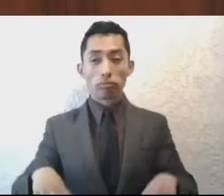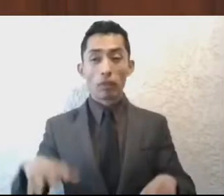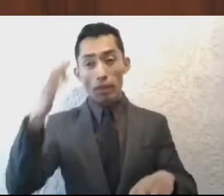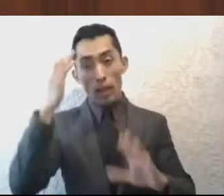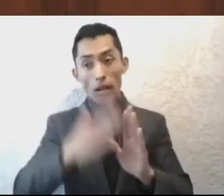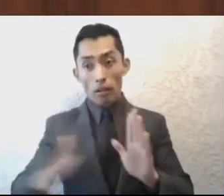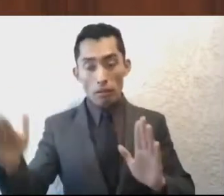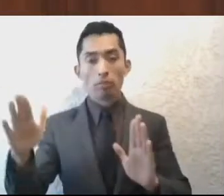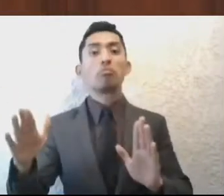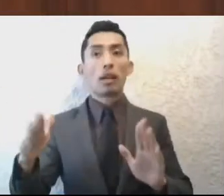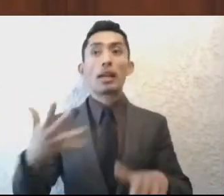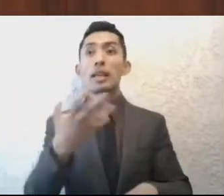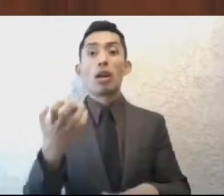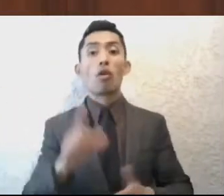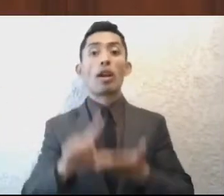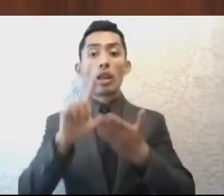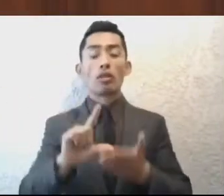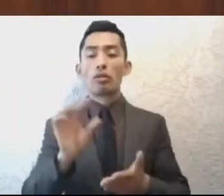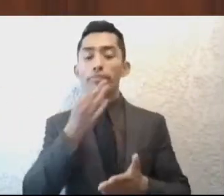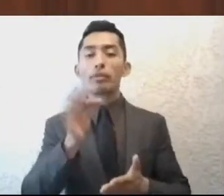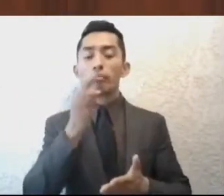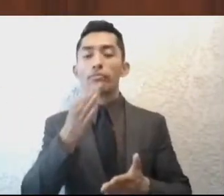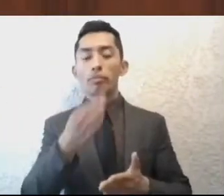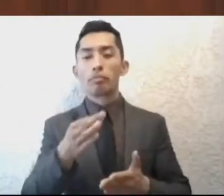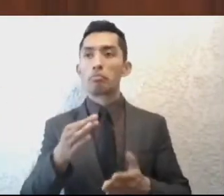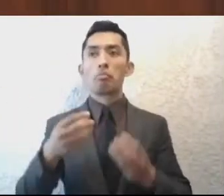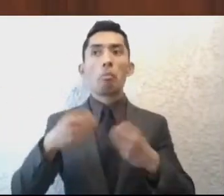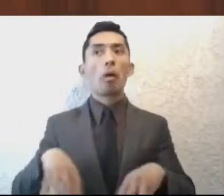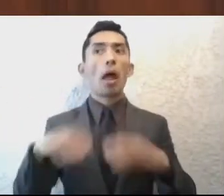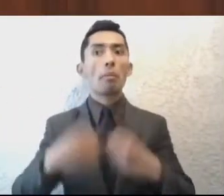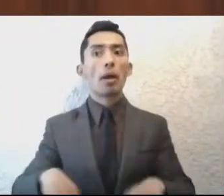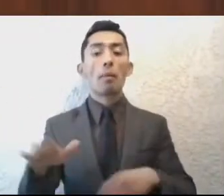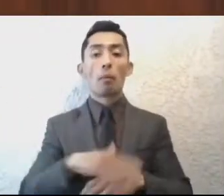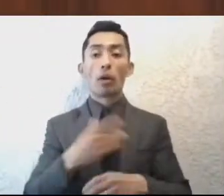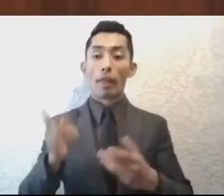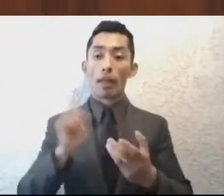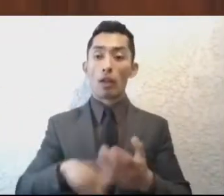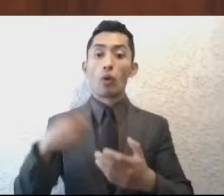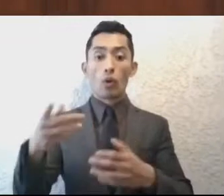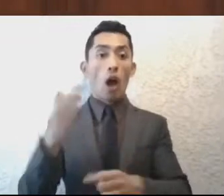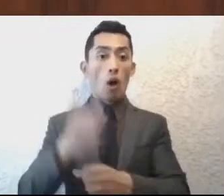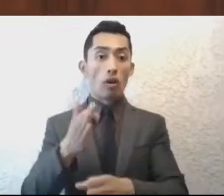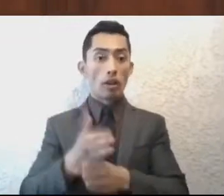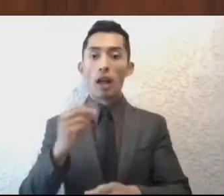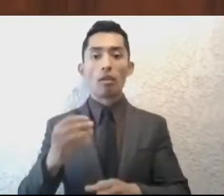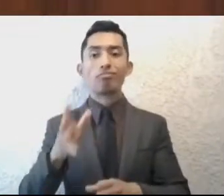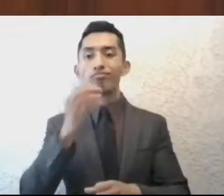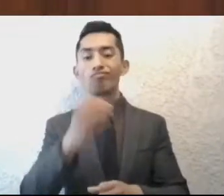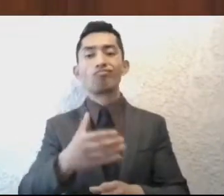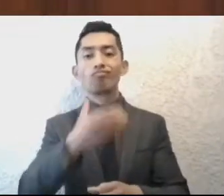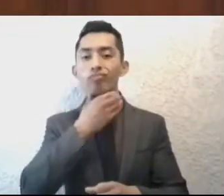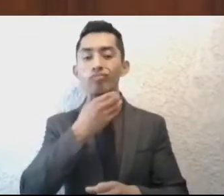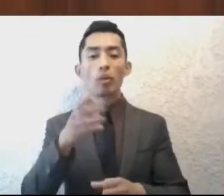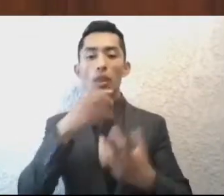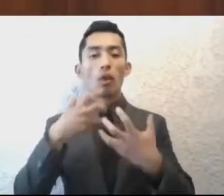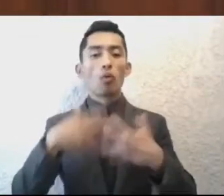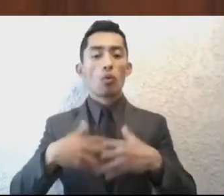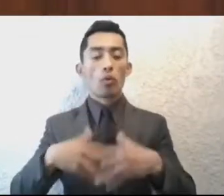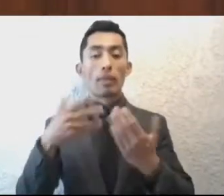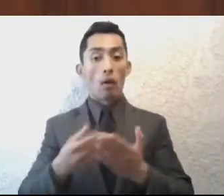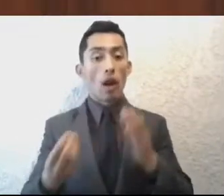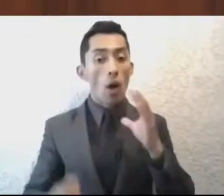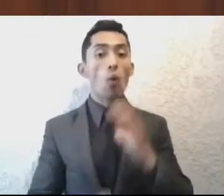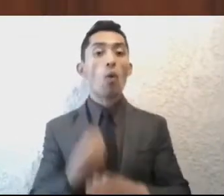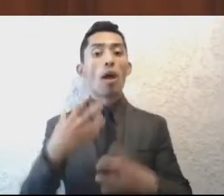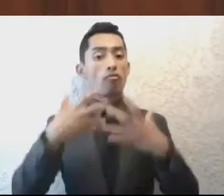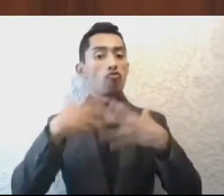cerca de 500 litros por segundo que no se aprovechan porque la planta potabilizadora actual no tiene esa capacidad de tratamiento. Con la nueva planta vamos